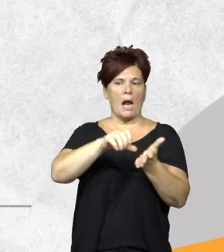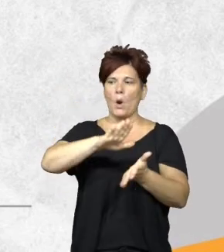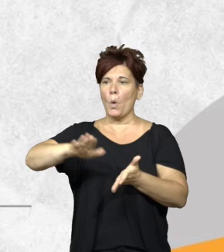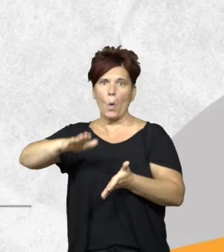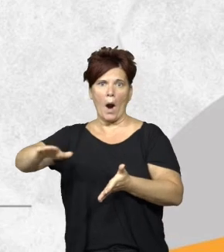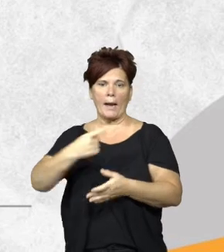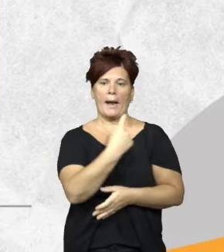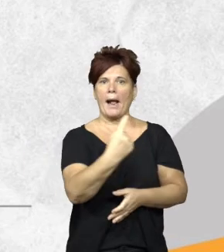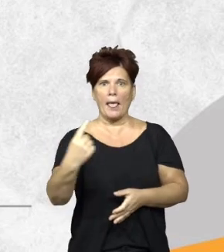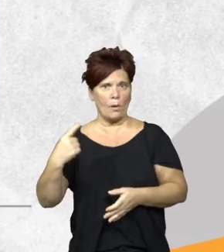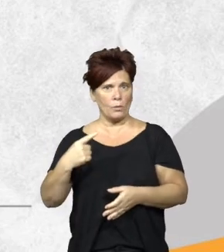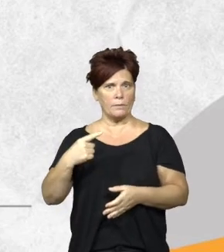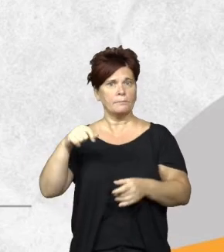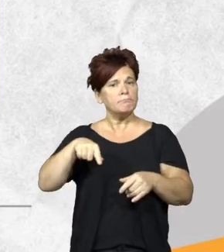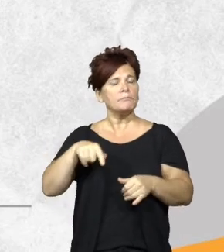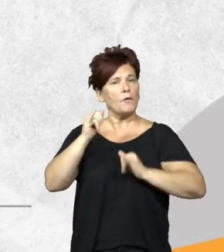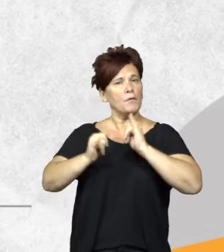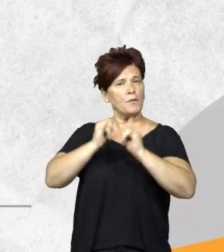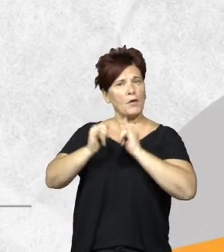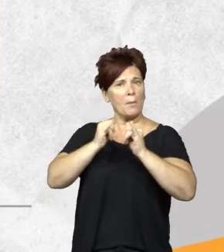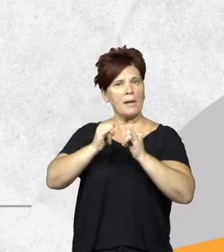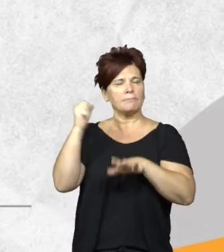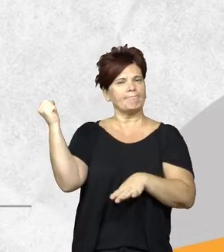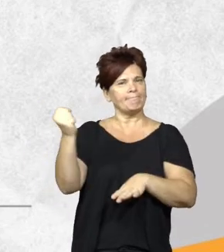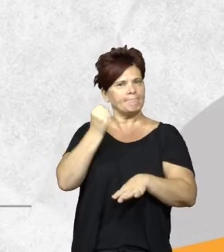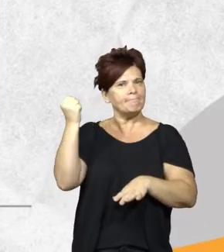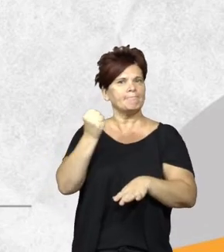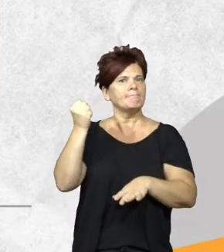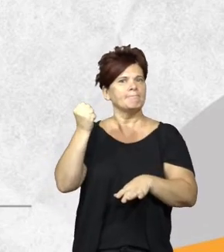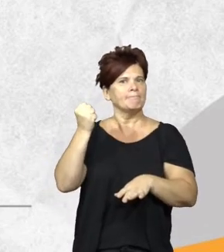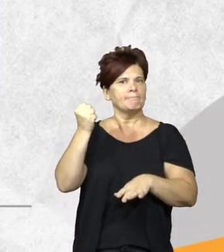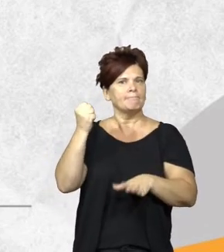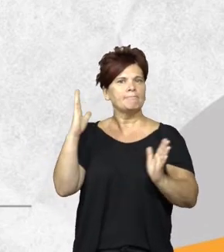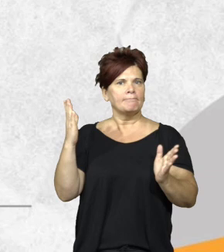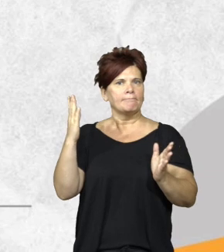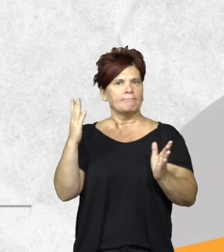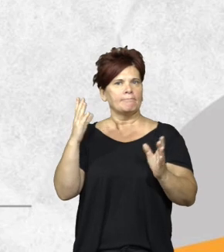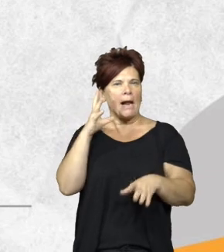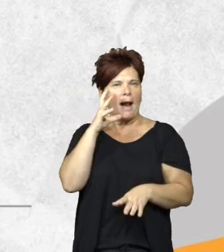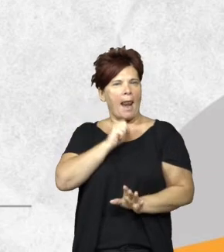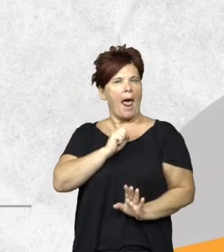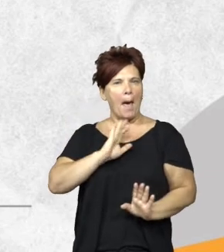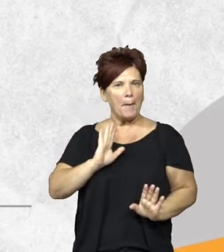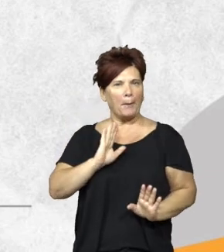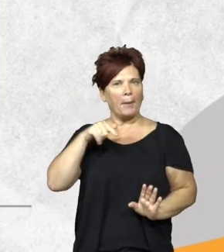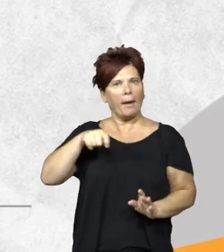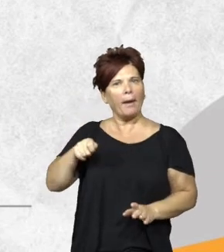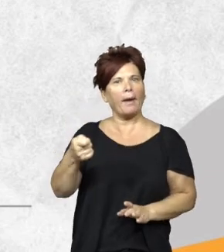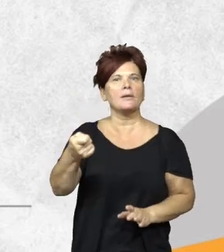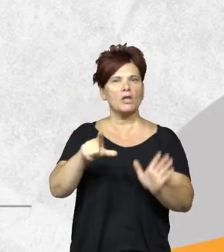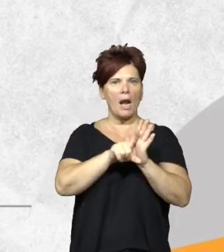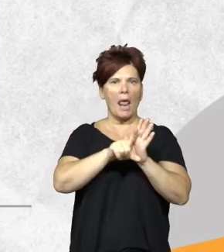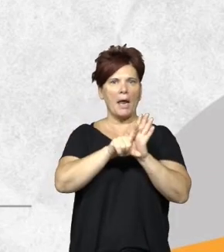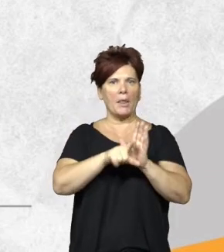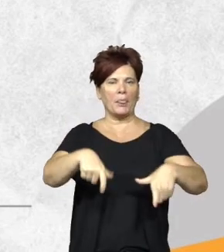y que es la información como central de lo que son elementos muy clave de lo que es la gestión de la ley de